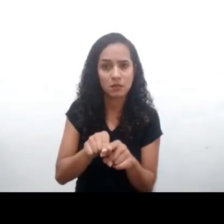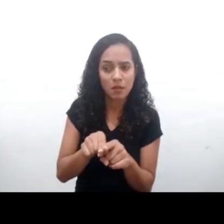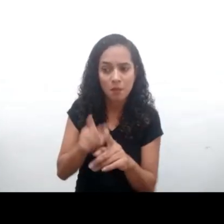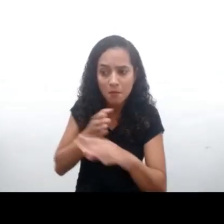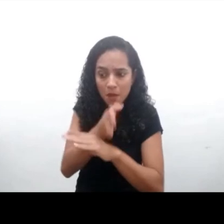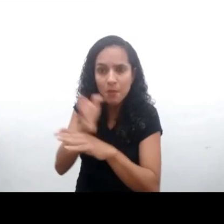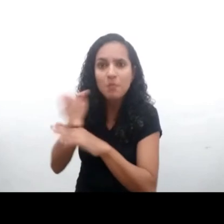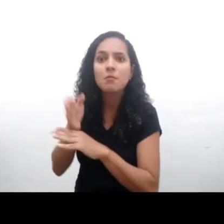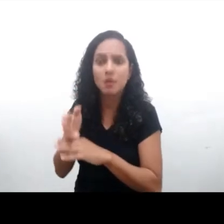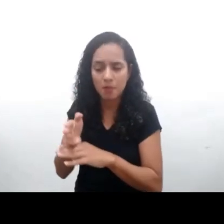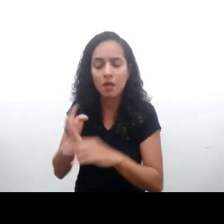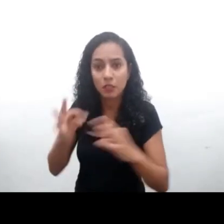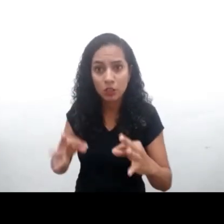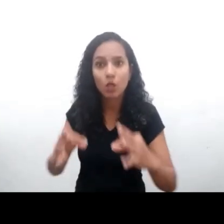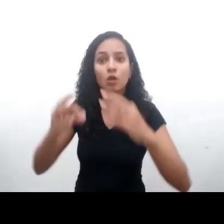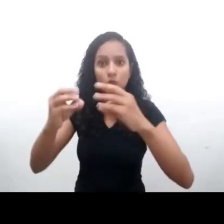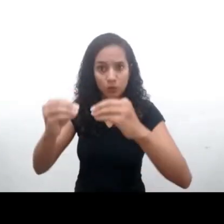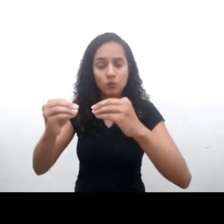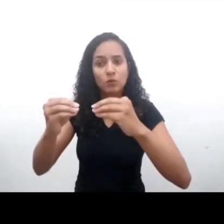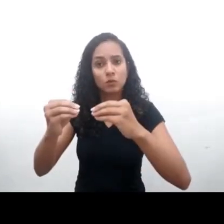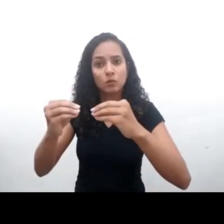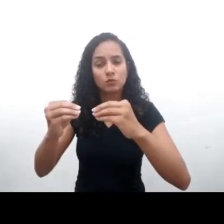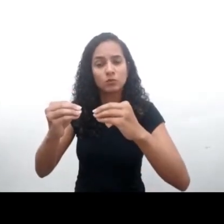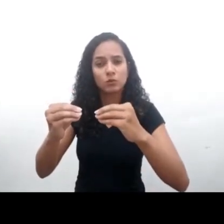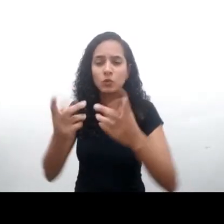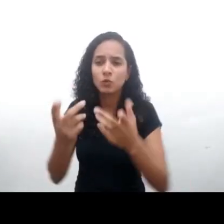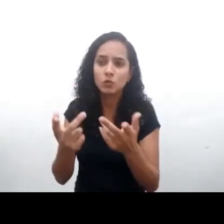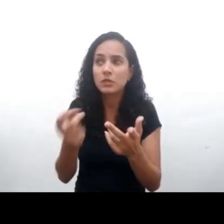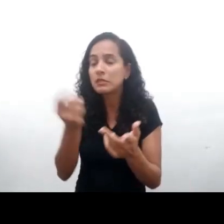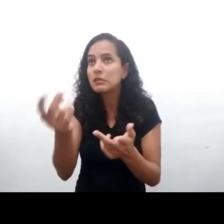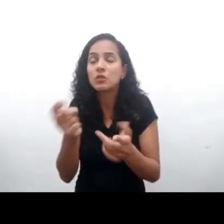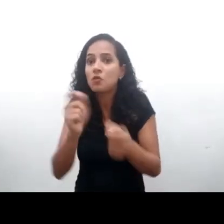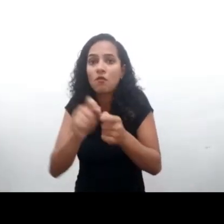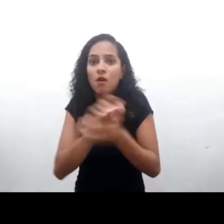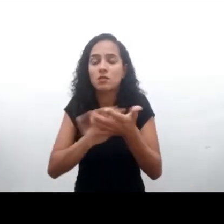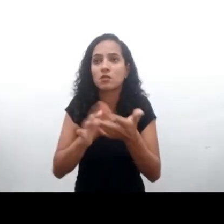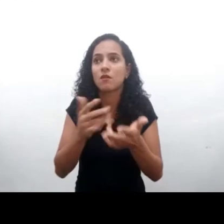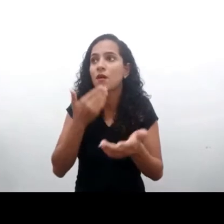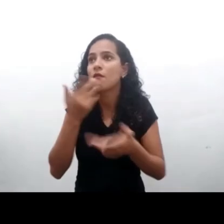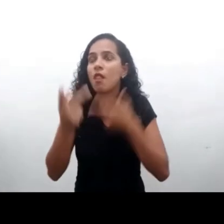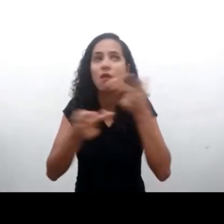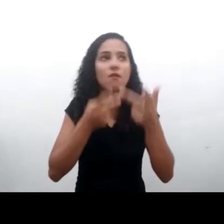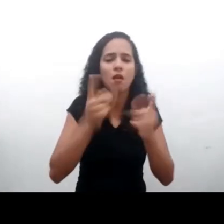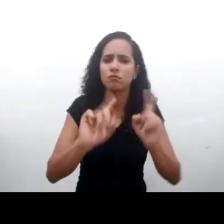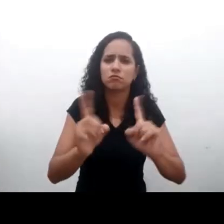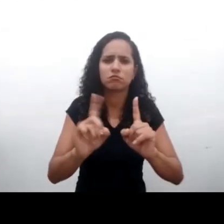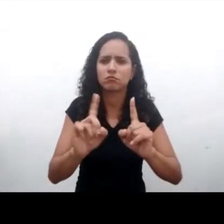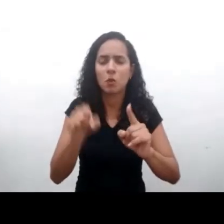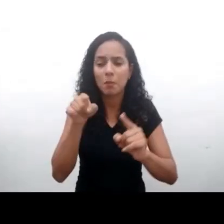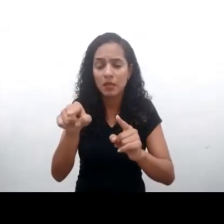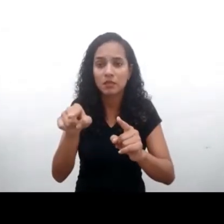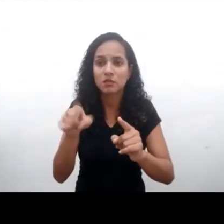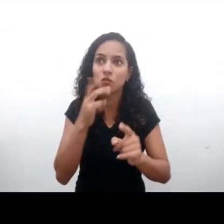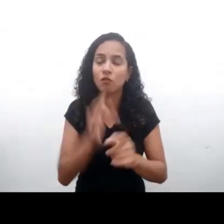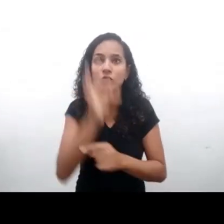son palabras lindas, todo puede convertirse en una falacia. Nosotros confiamos en que esta